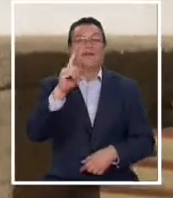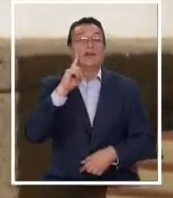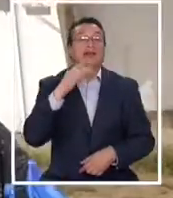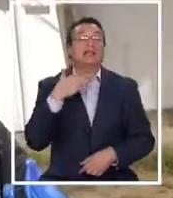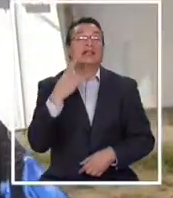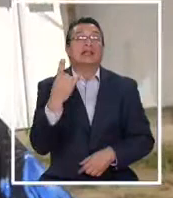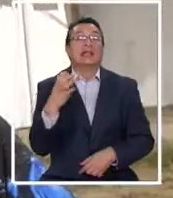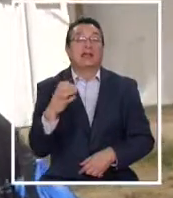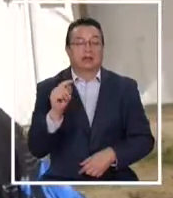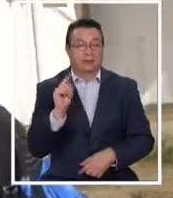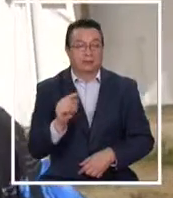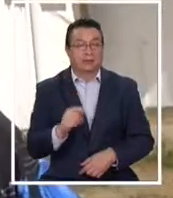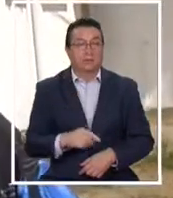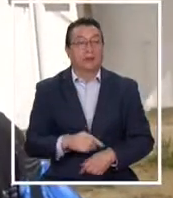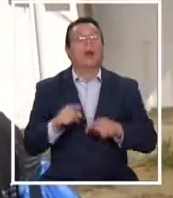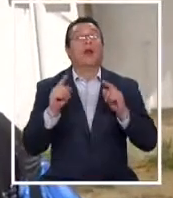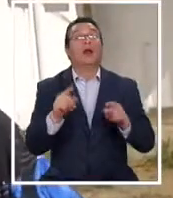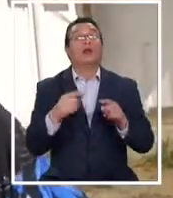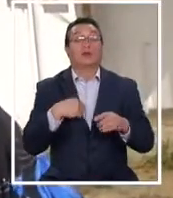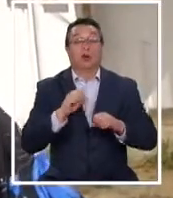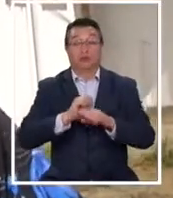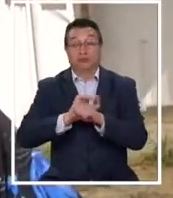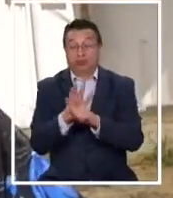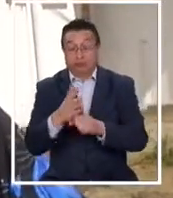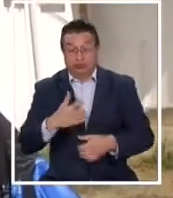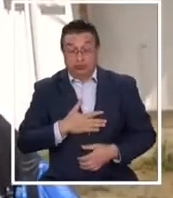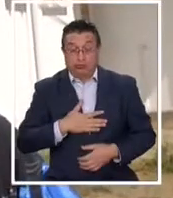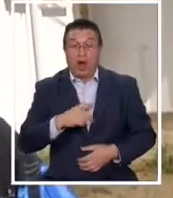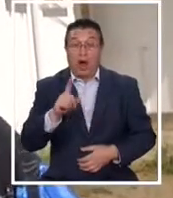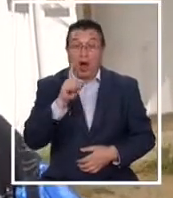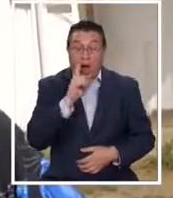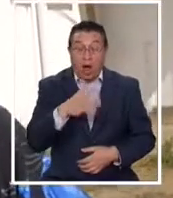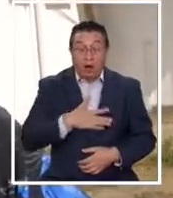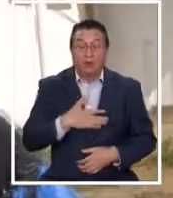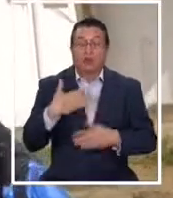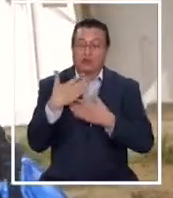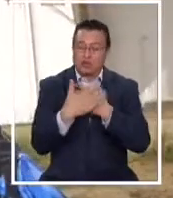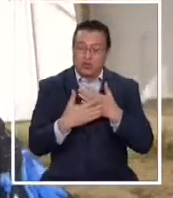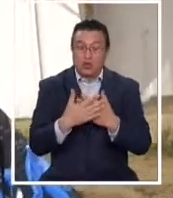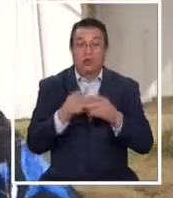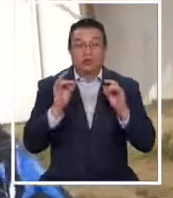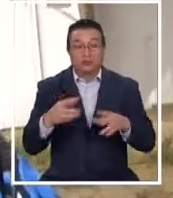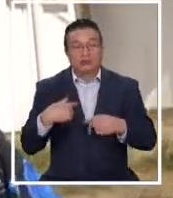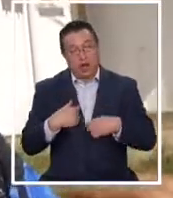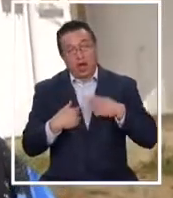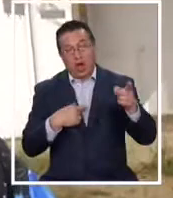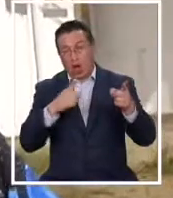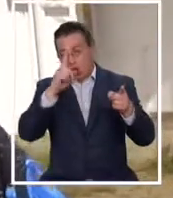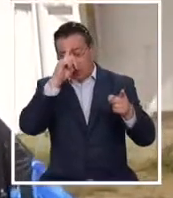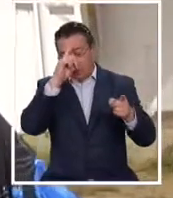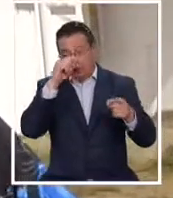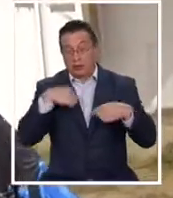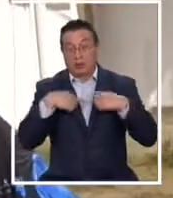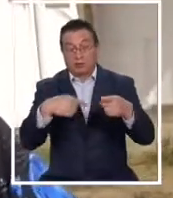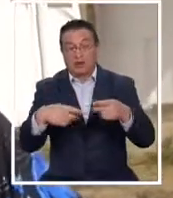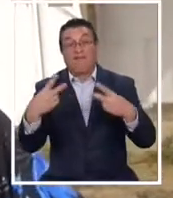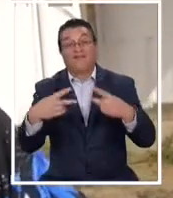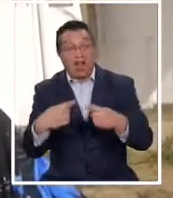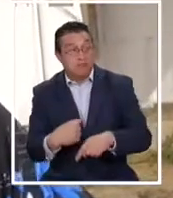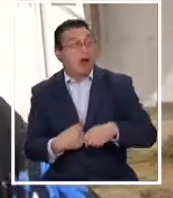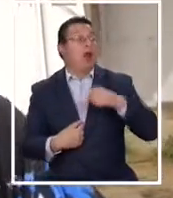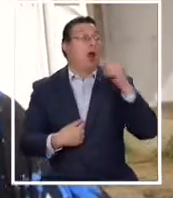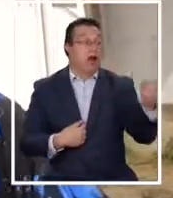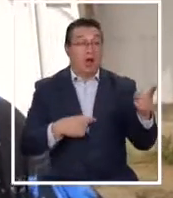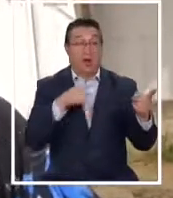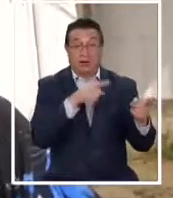sé, para otra parte. Yo sé que ya dándome el COVID, ni Dios quiera, porque es lo que más me he cuidado, de aquí al hospital, de aquí a que me manden a Viña, que me hagan